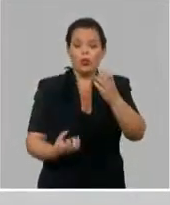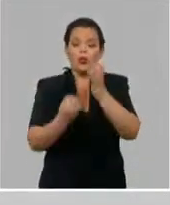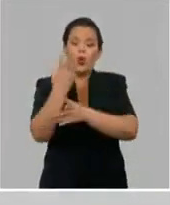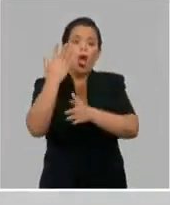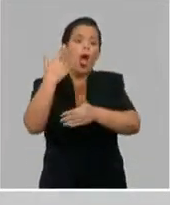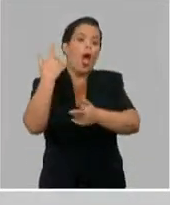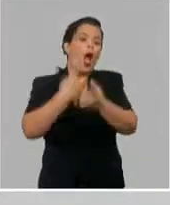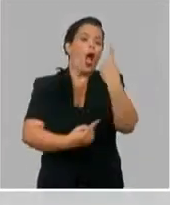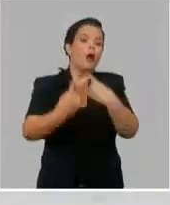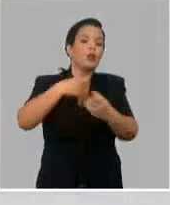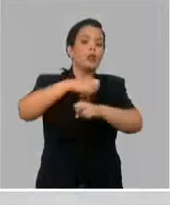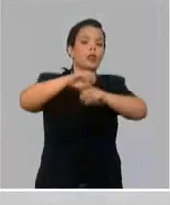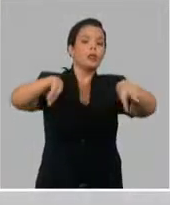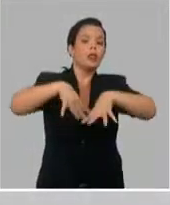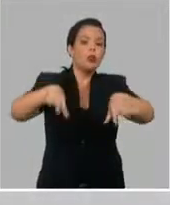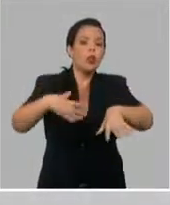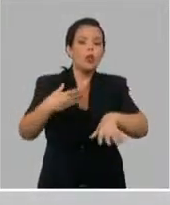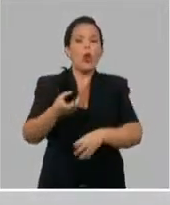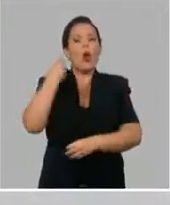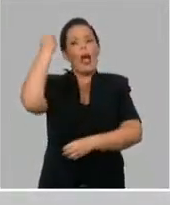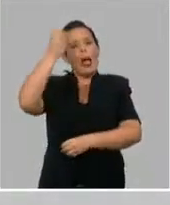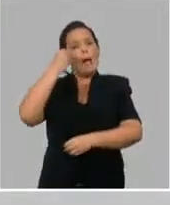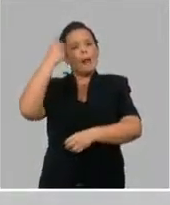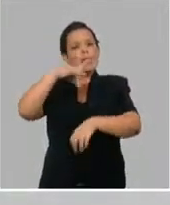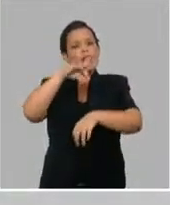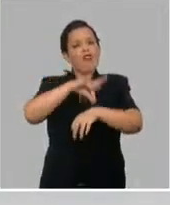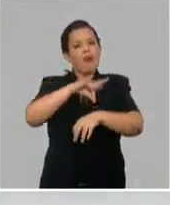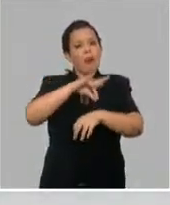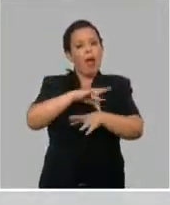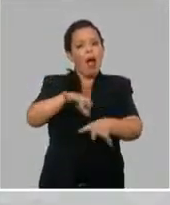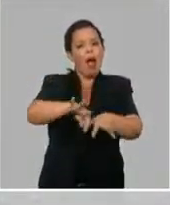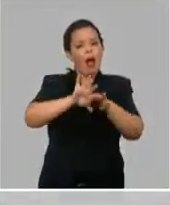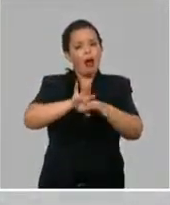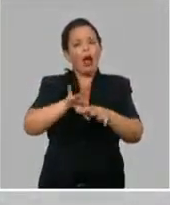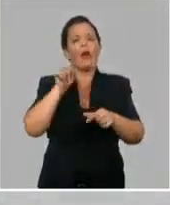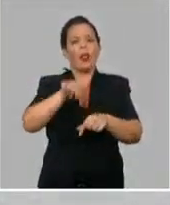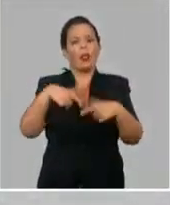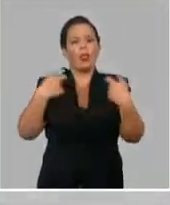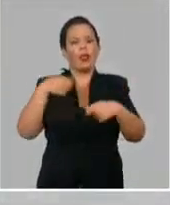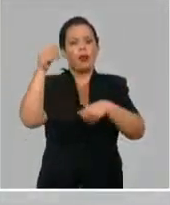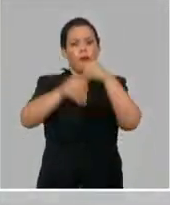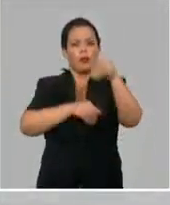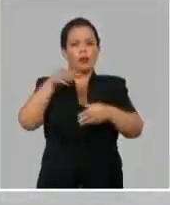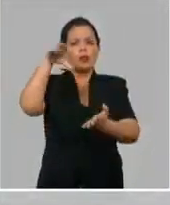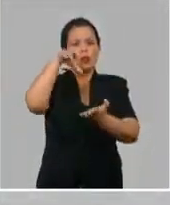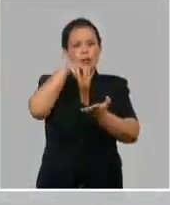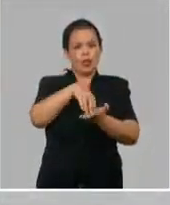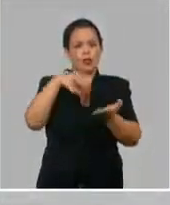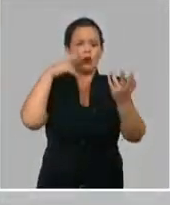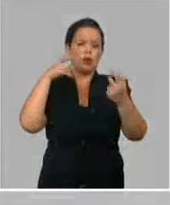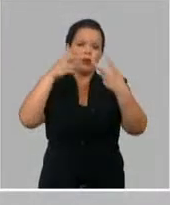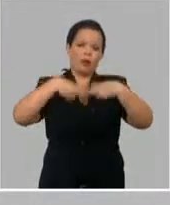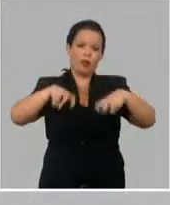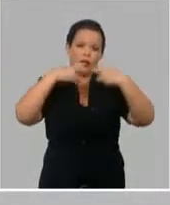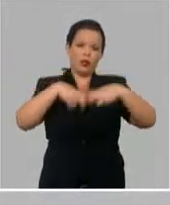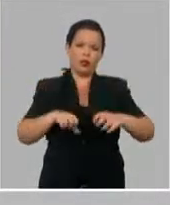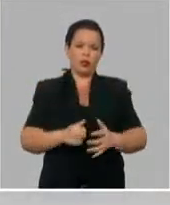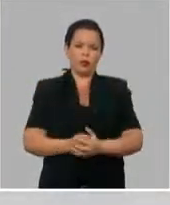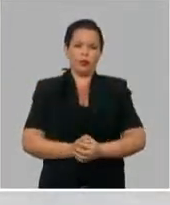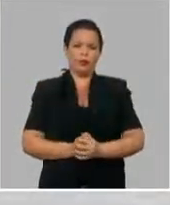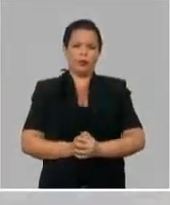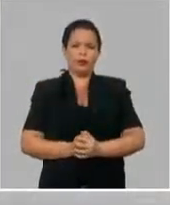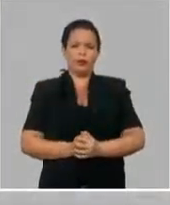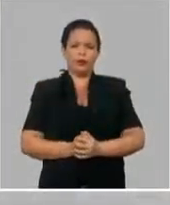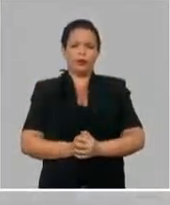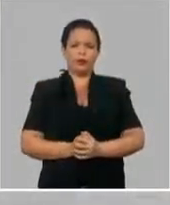entra ese centro. Y un estudio que todavía no ha sido publicado, que es el estudio de los Institutos Nacionales de Salud. Entonces, ya